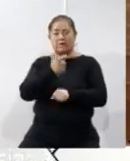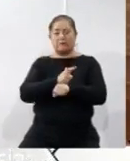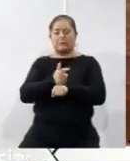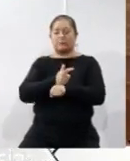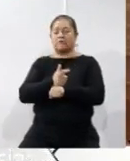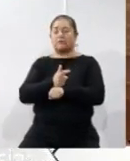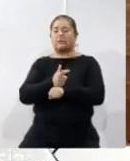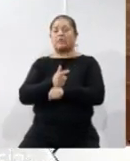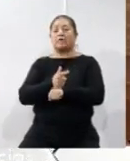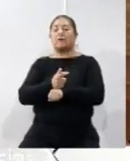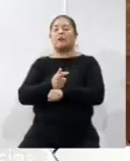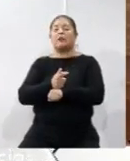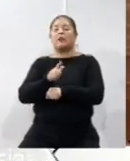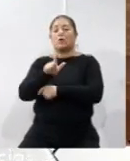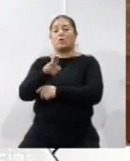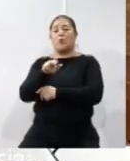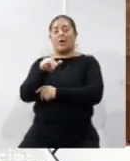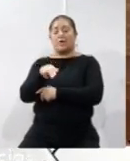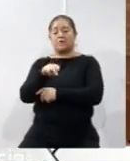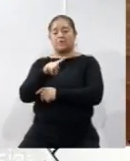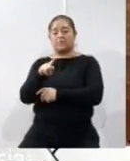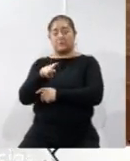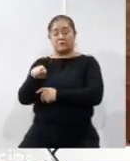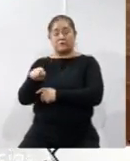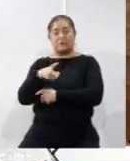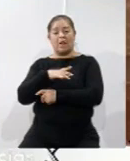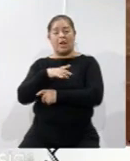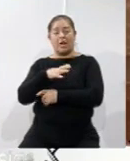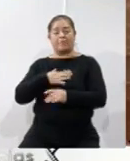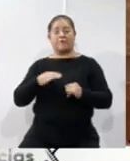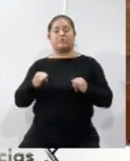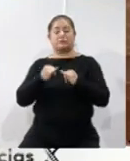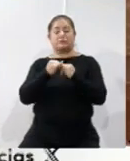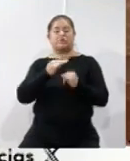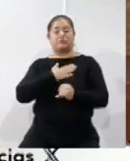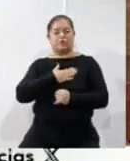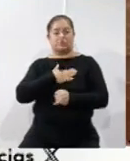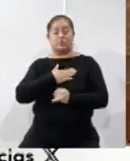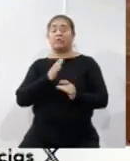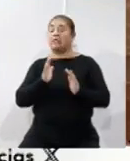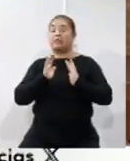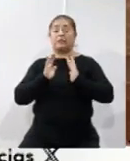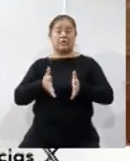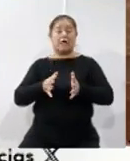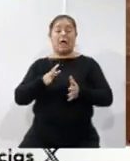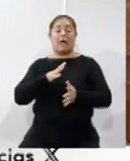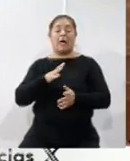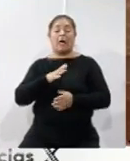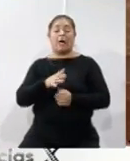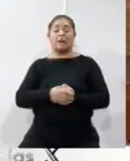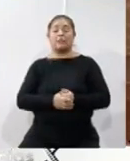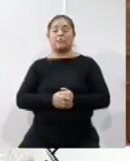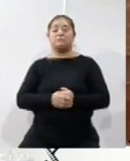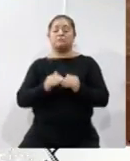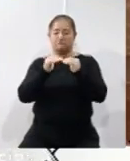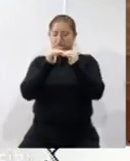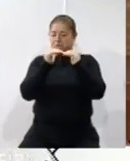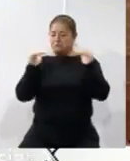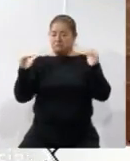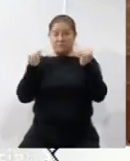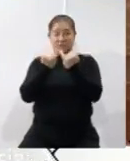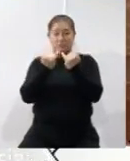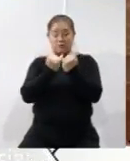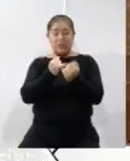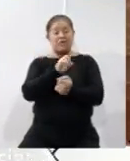Guermán Sazla, hemos sido la institución que ya está prácticamente en la paridad de género, estamos en una